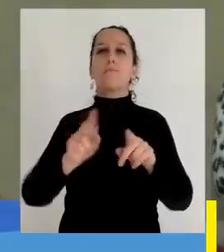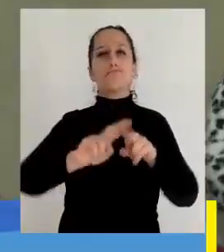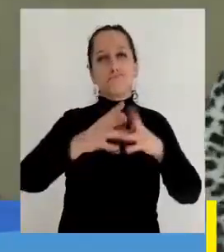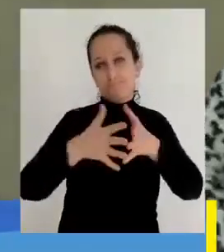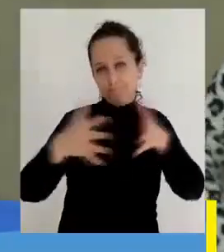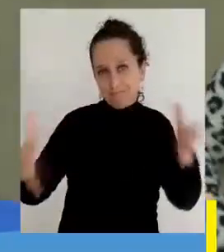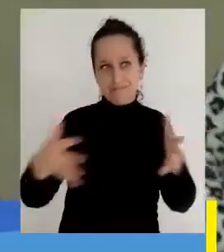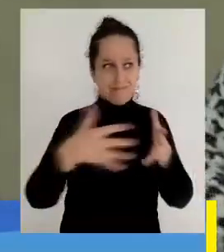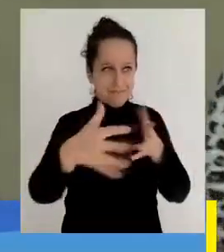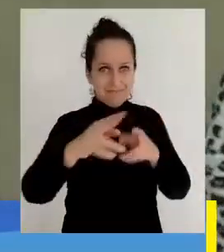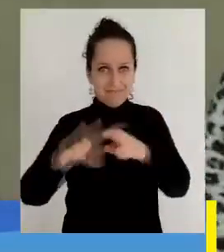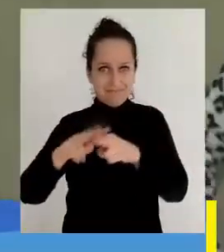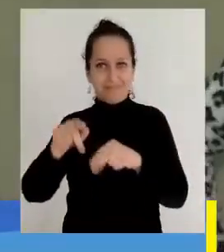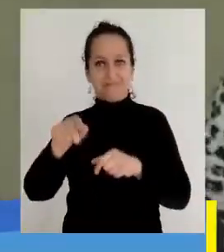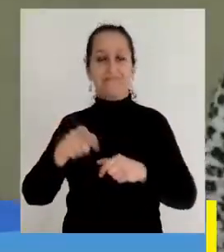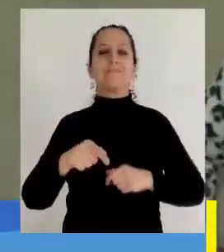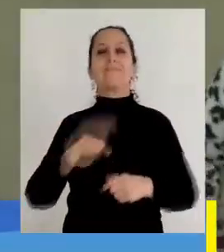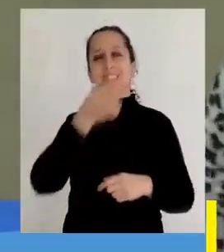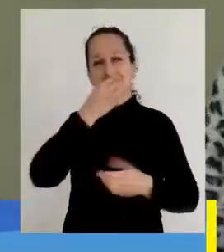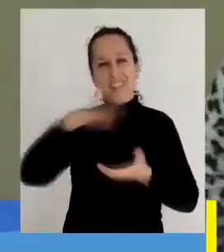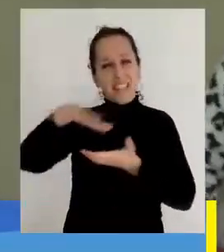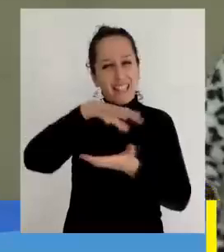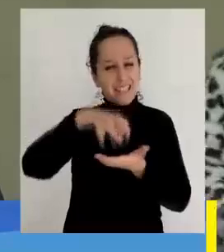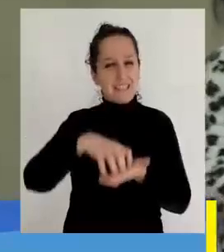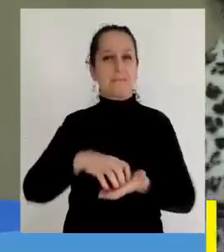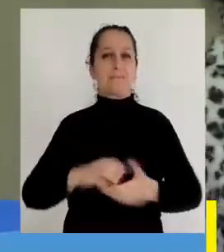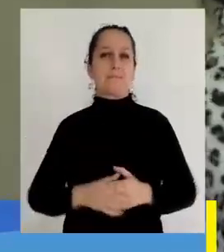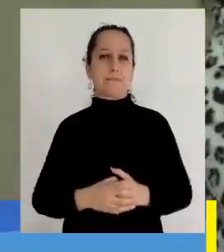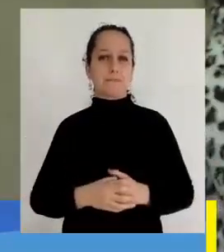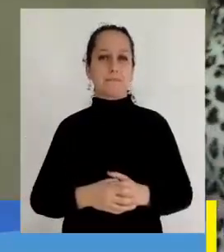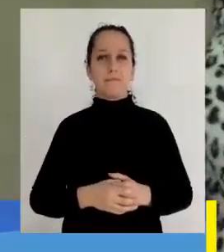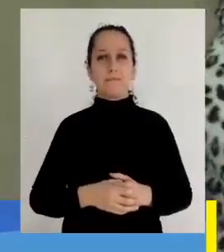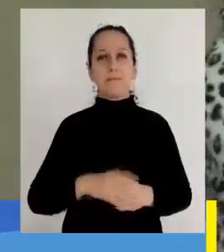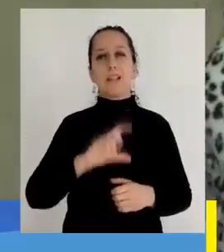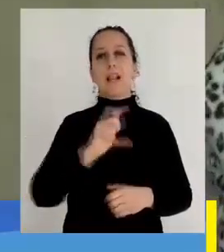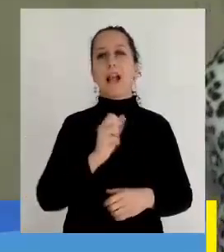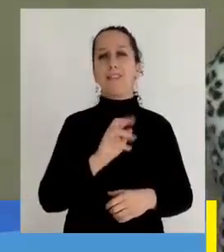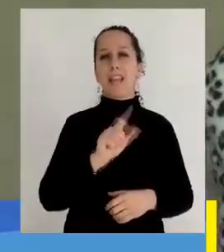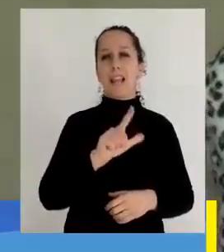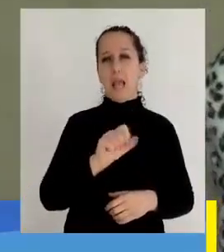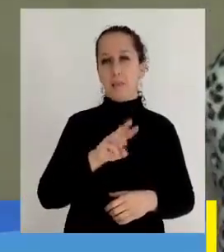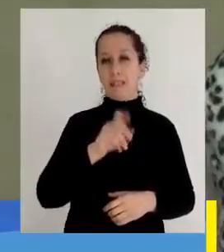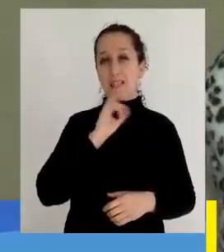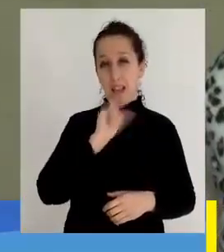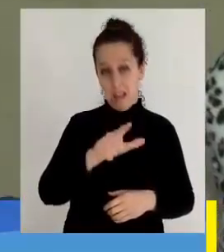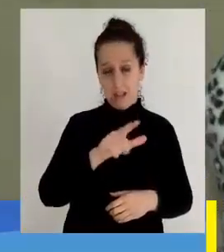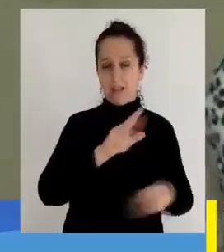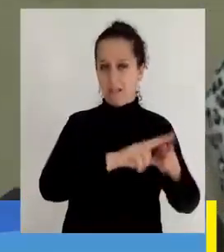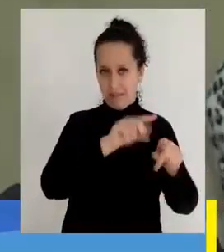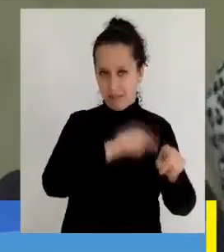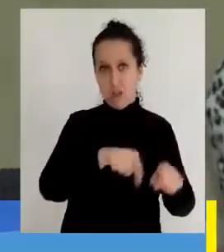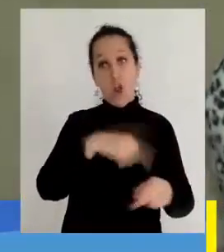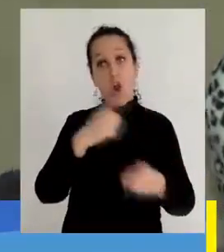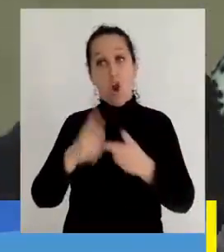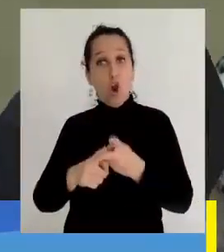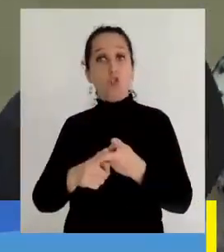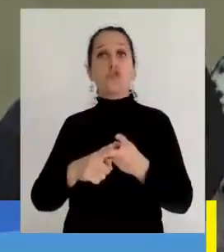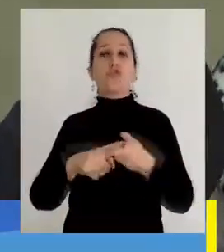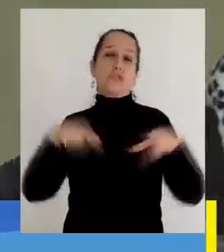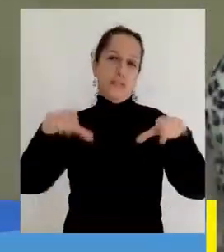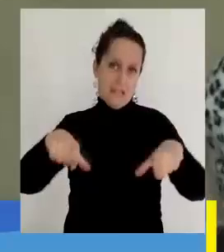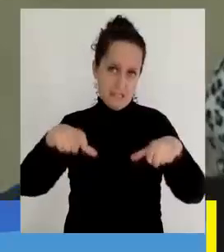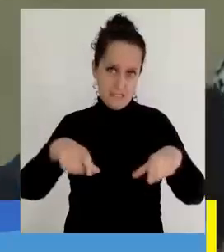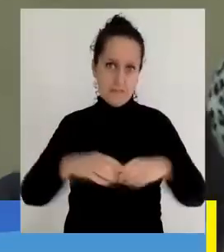va a poder desarrollar a partir de este convenio en el sector de Gabriela Mistral y también vamos a construir acá en Arenalmont